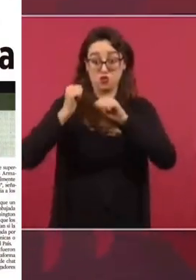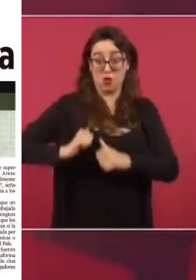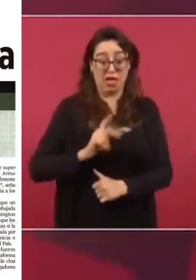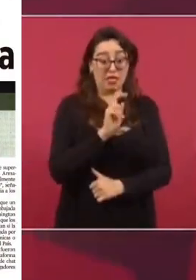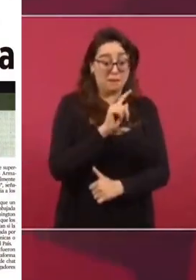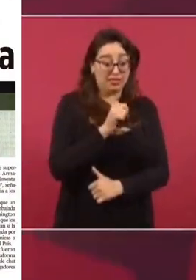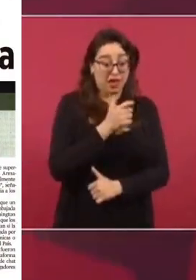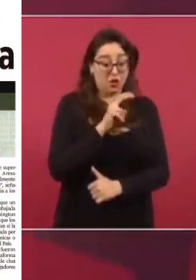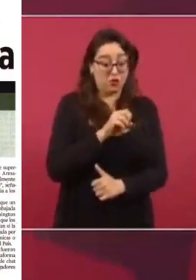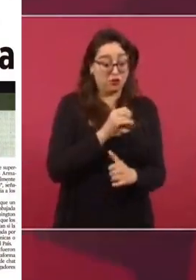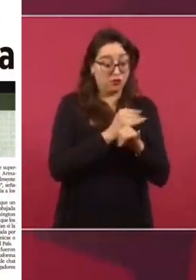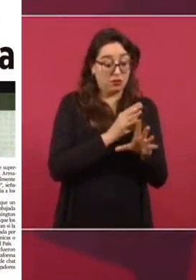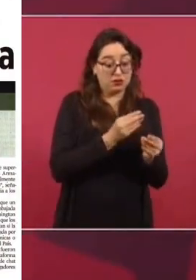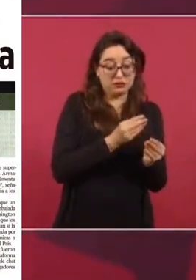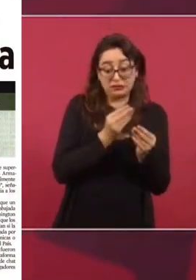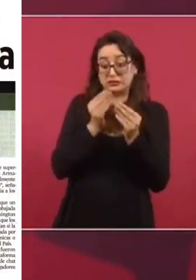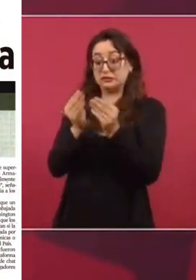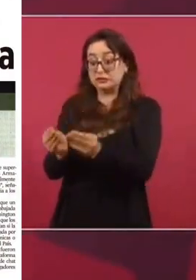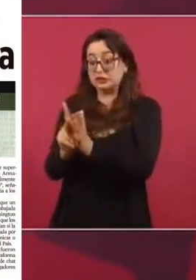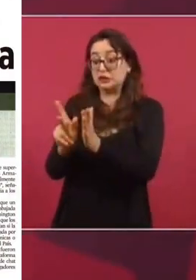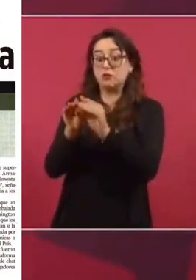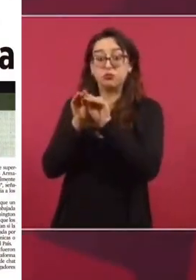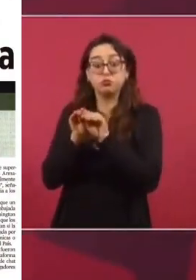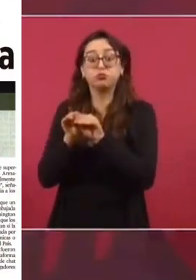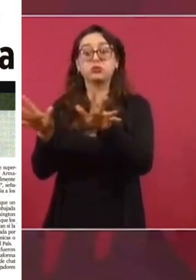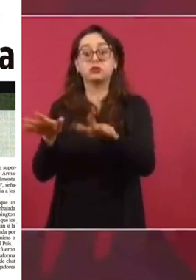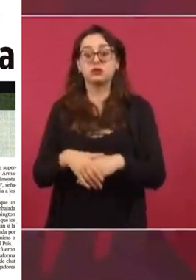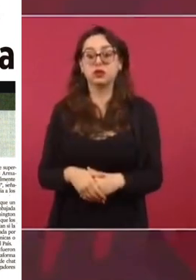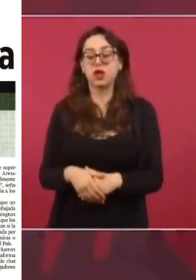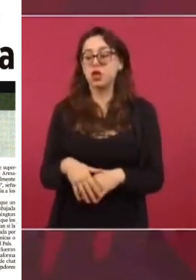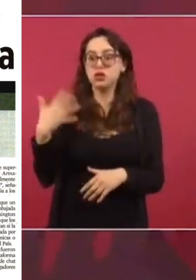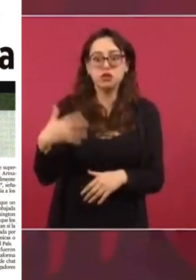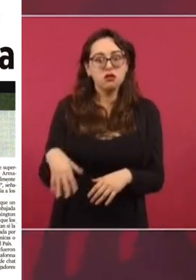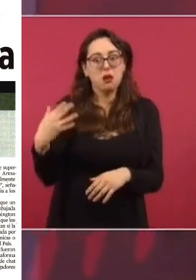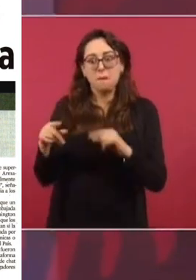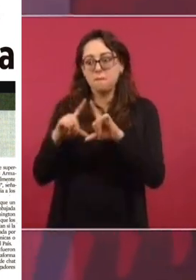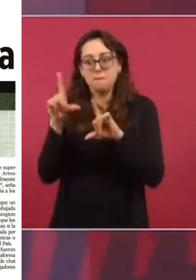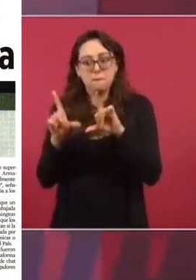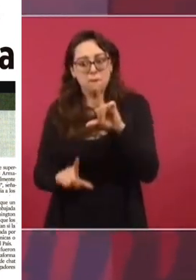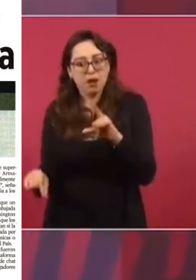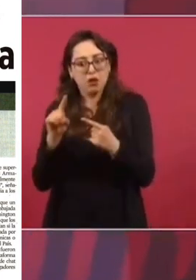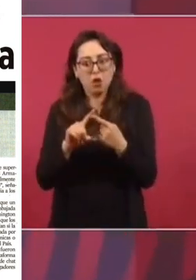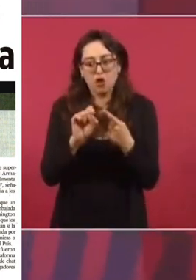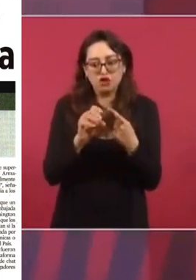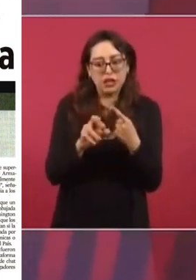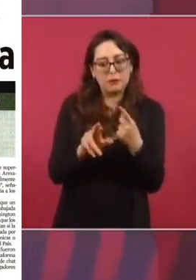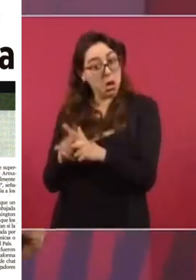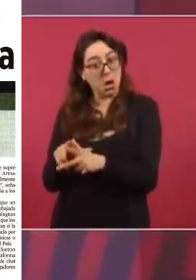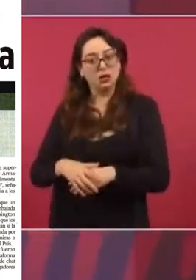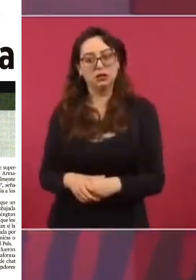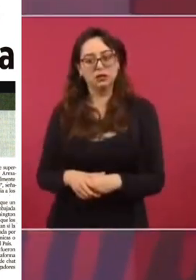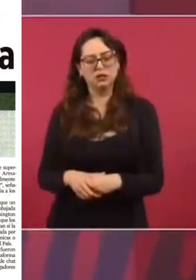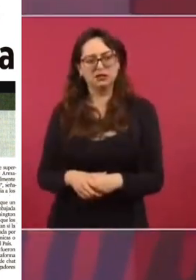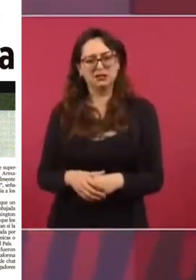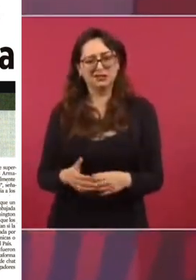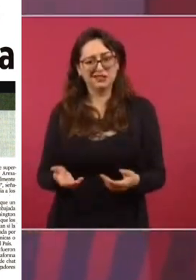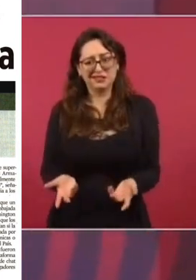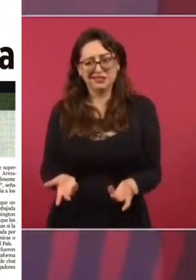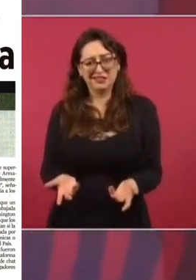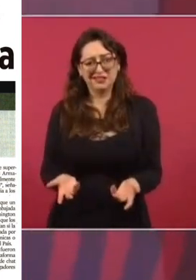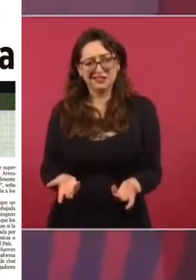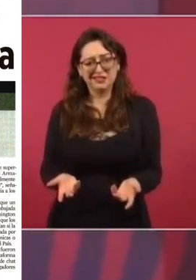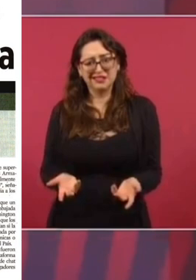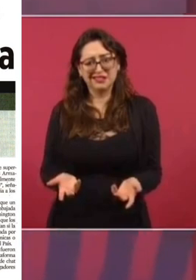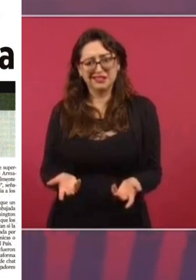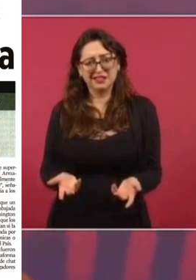Washington Post? Que se está empañando en la Secretaría de Marina con la Secretaría de la Defensa. ¿Y qué? ¿Ellos no se pelean allá? O ¿quieren más información?